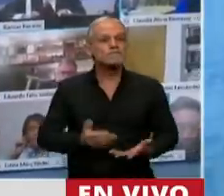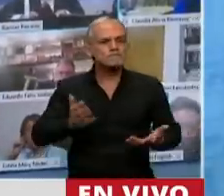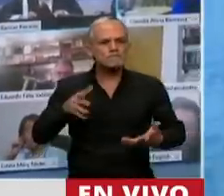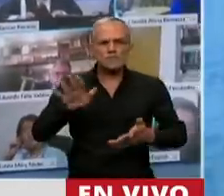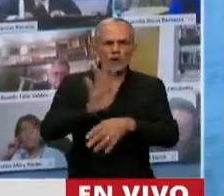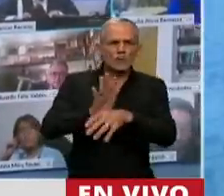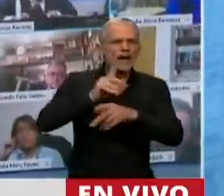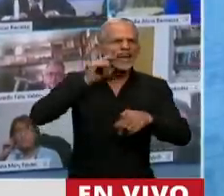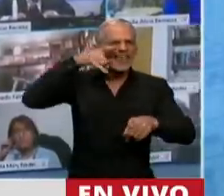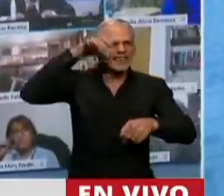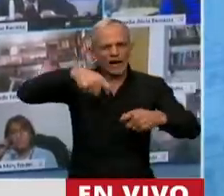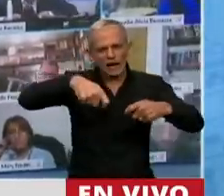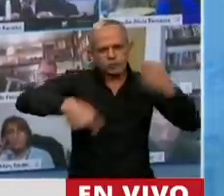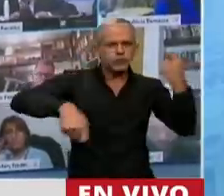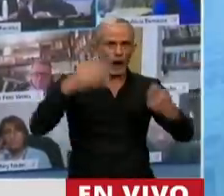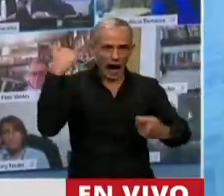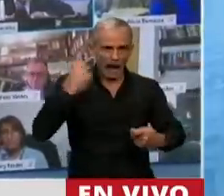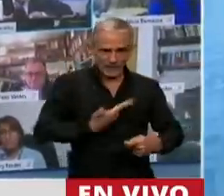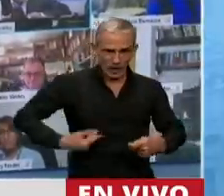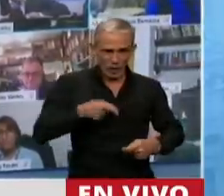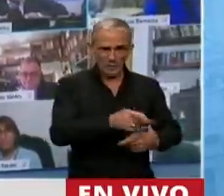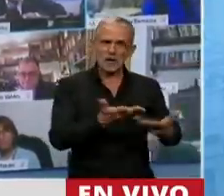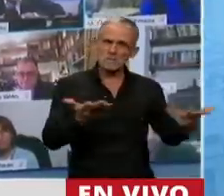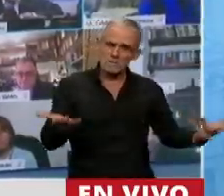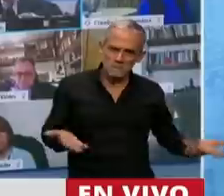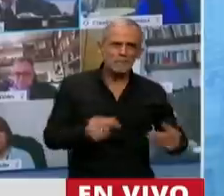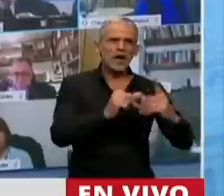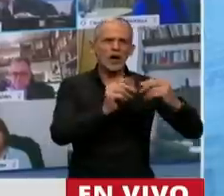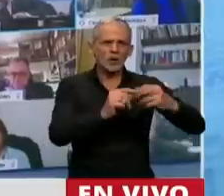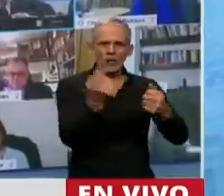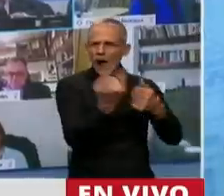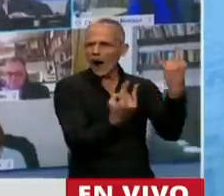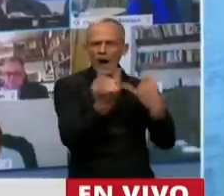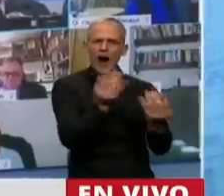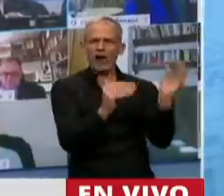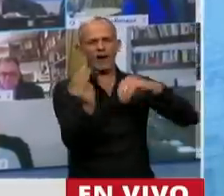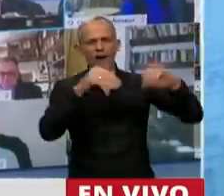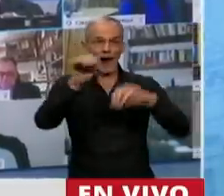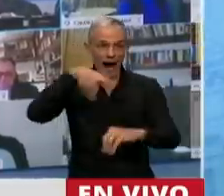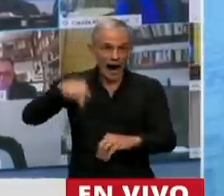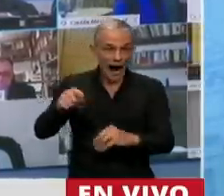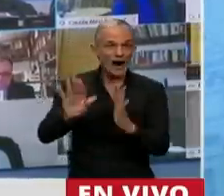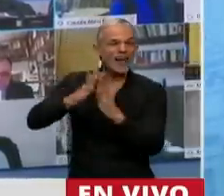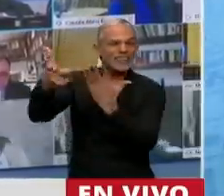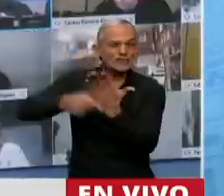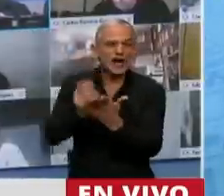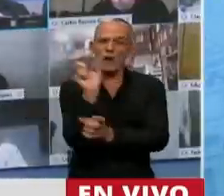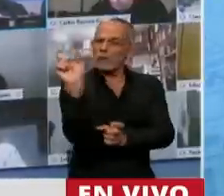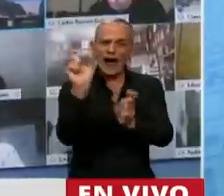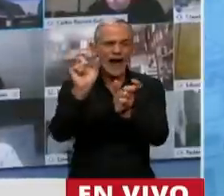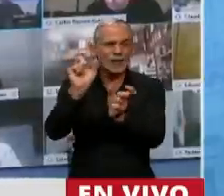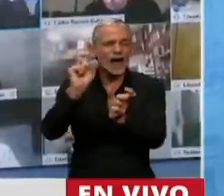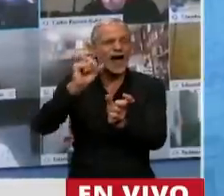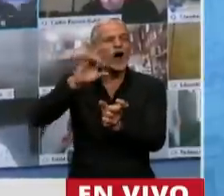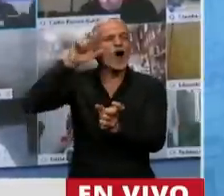rompieron el INDEC cuando gobernaron, rompieron los números, ahora rompen los diccionarios y la palabra.